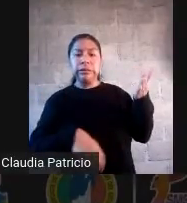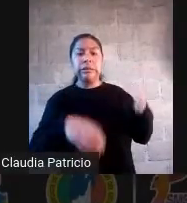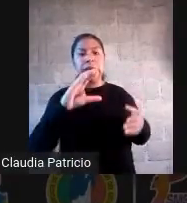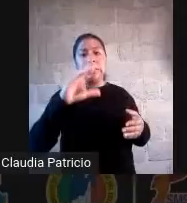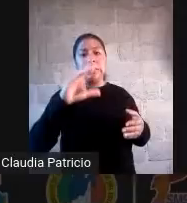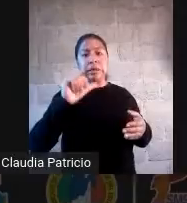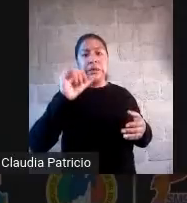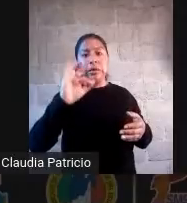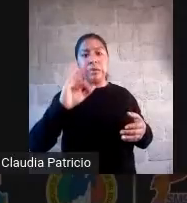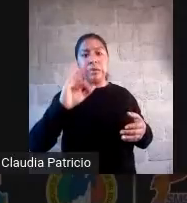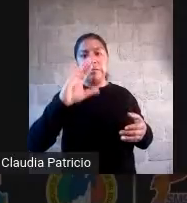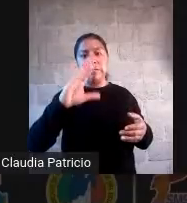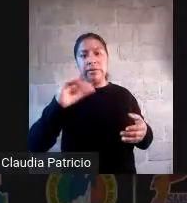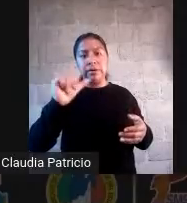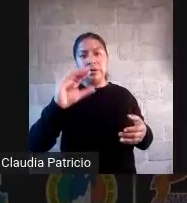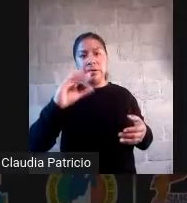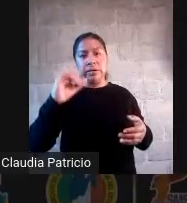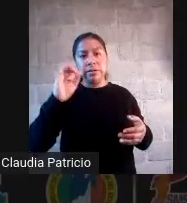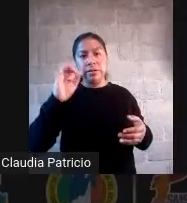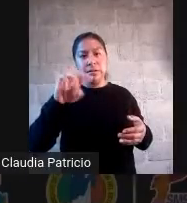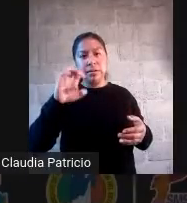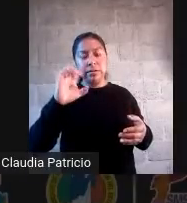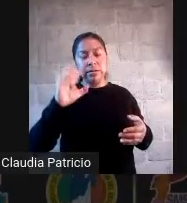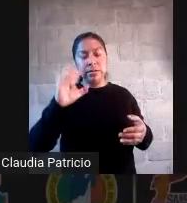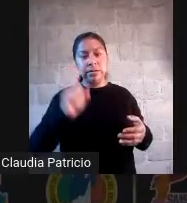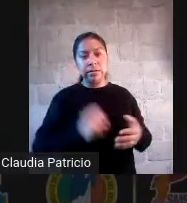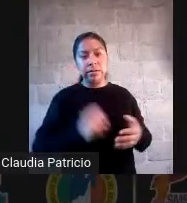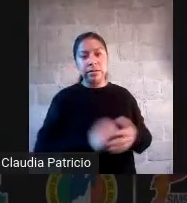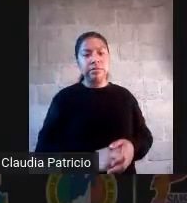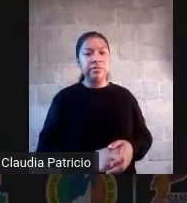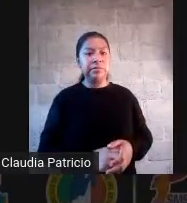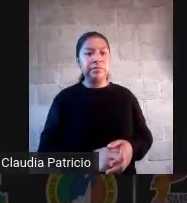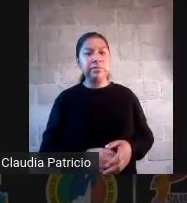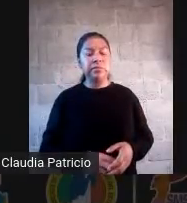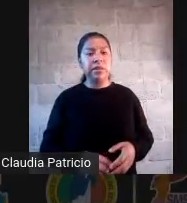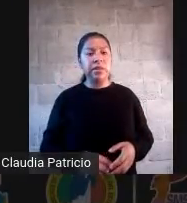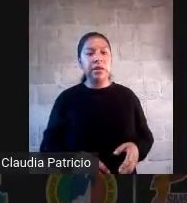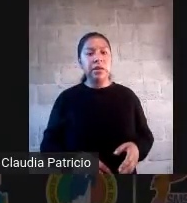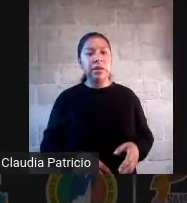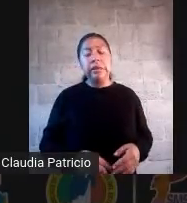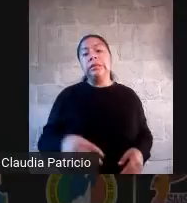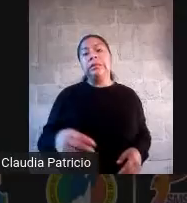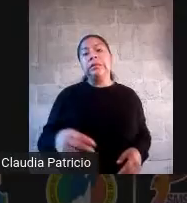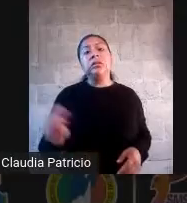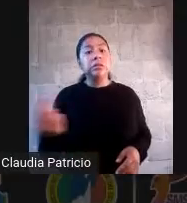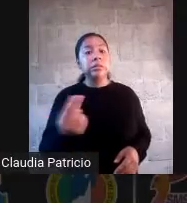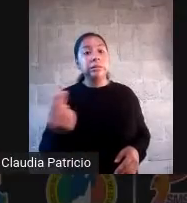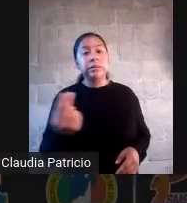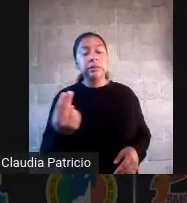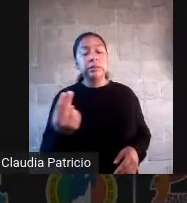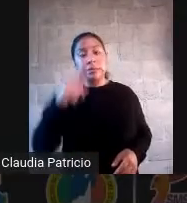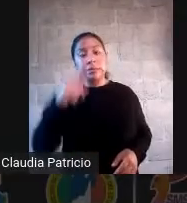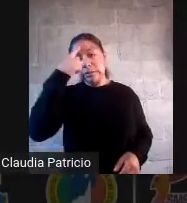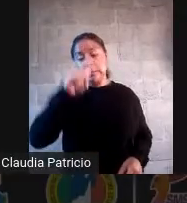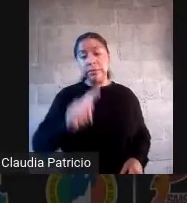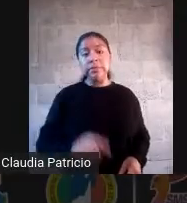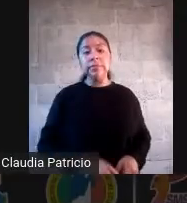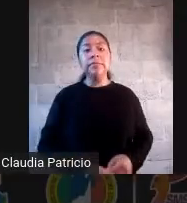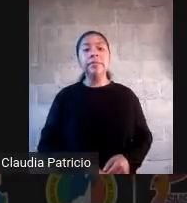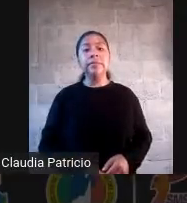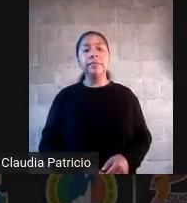Claro que no, solo era para tomar decisiones, solo era para esos resultados, con un instrumento